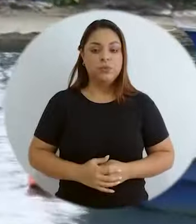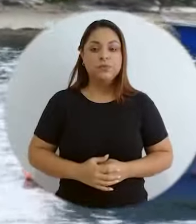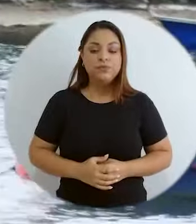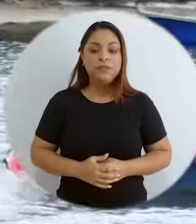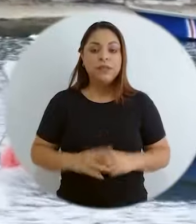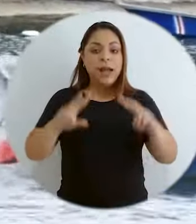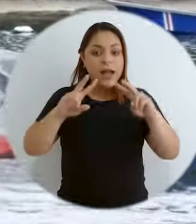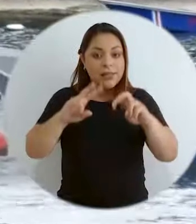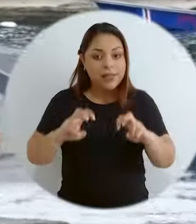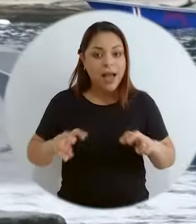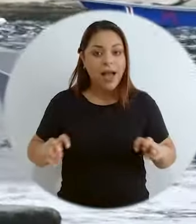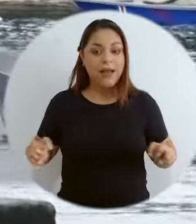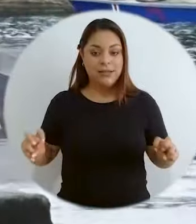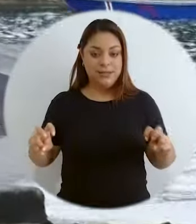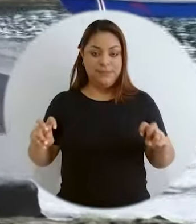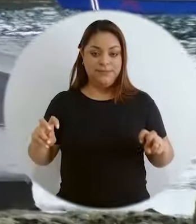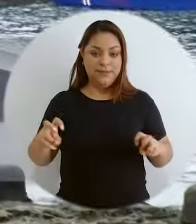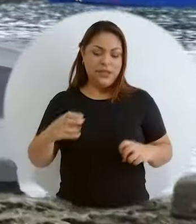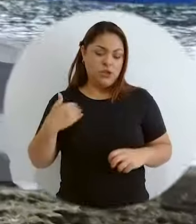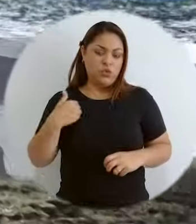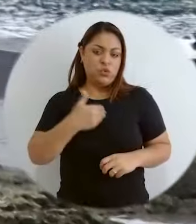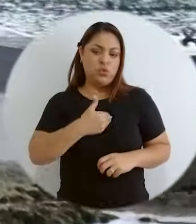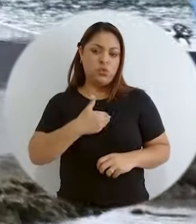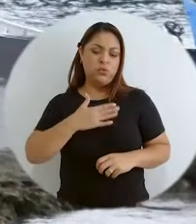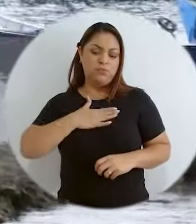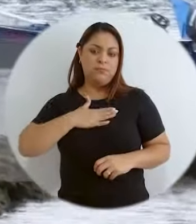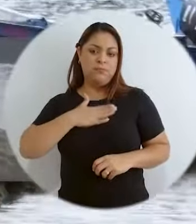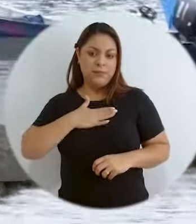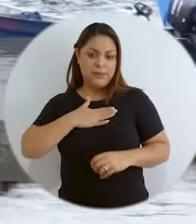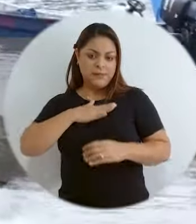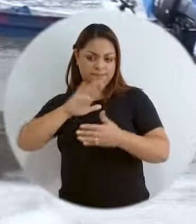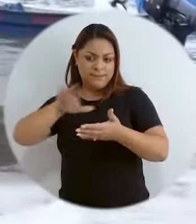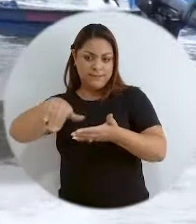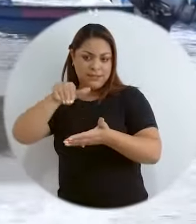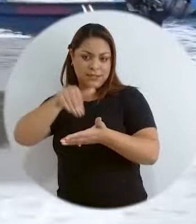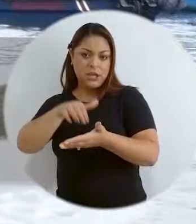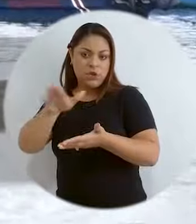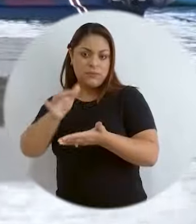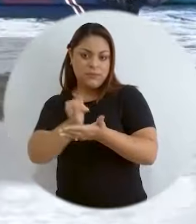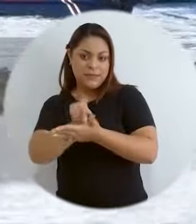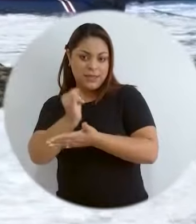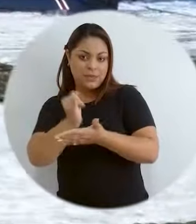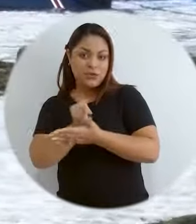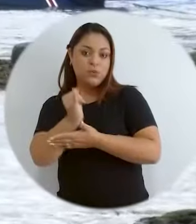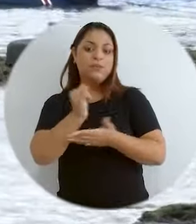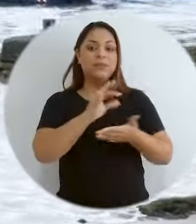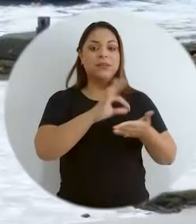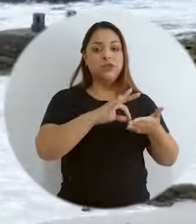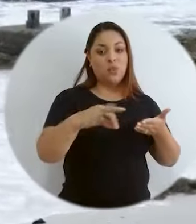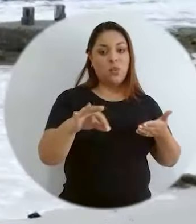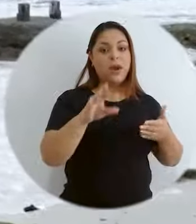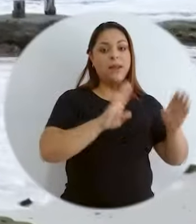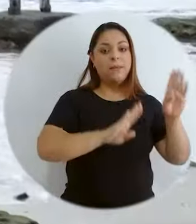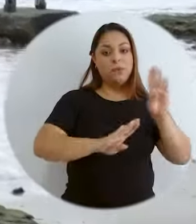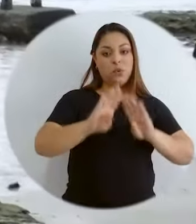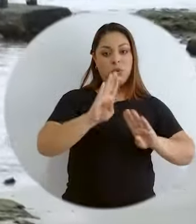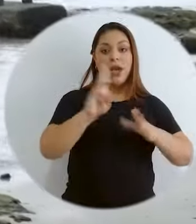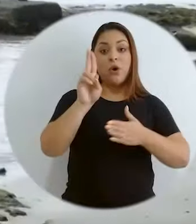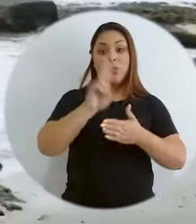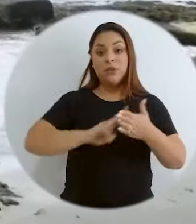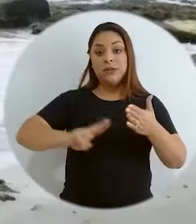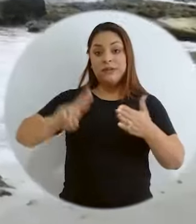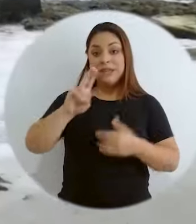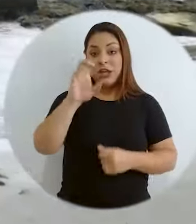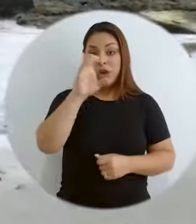Estamos haciendo análisis, y lo digo desde la perspectiva nuestra, en el Centro de Investigación, en la